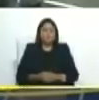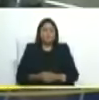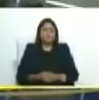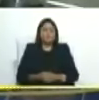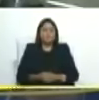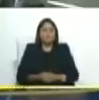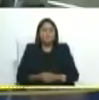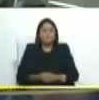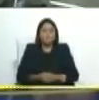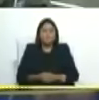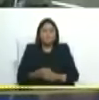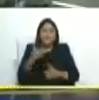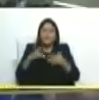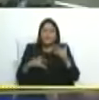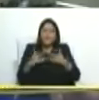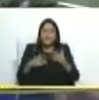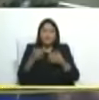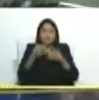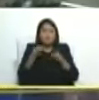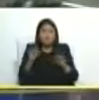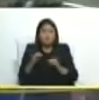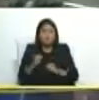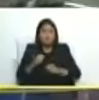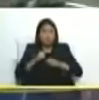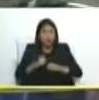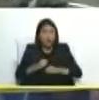fue una jornada buena intensa